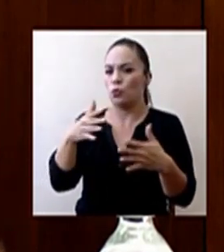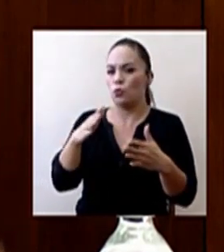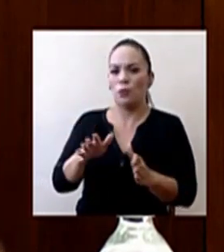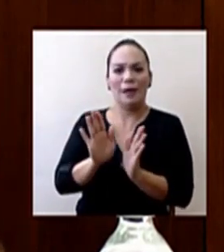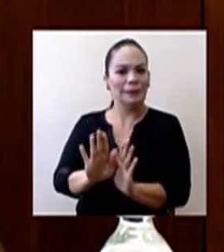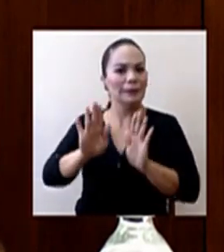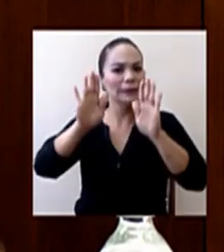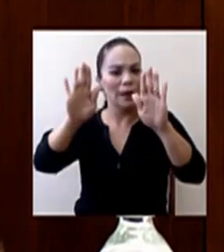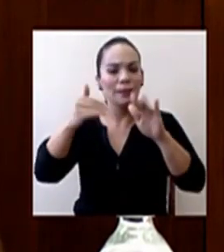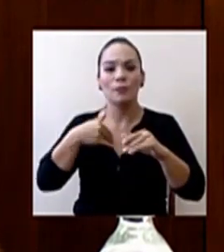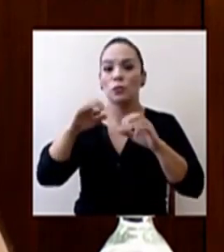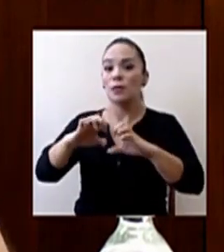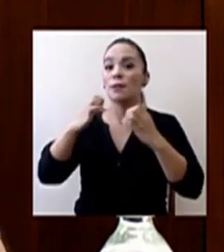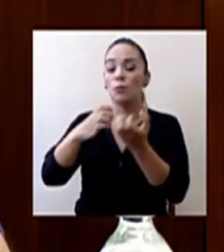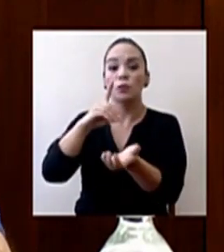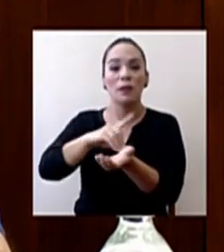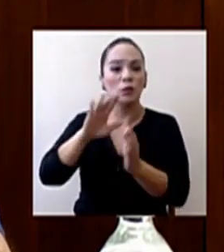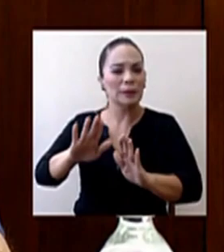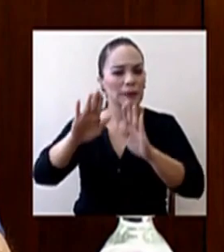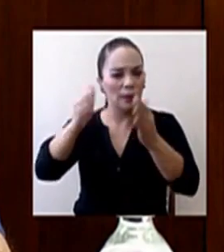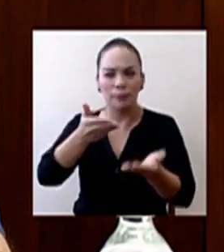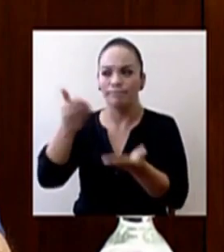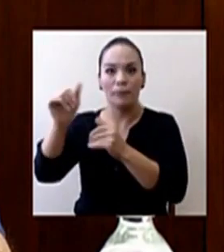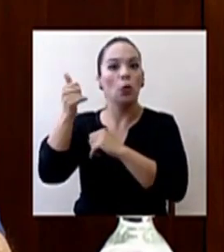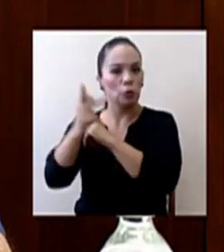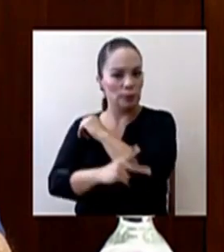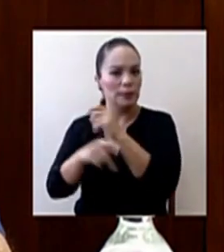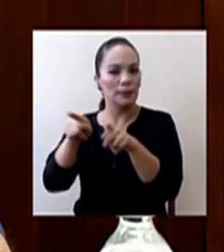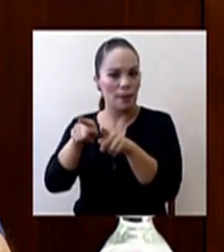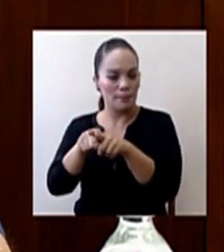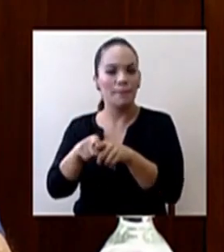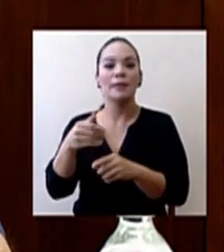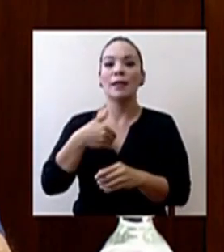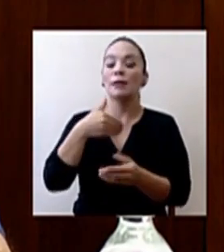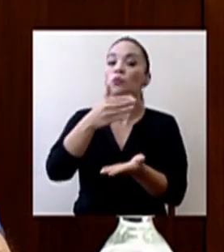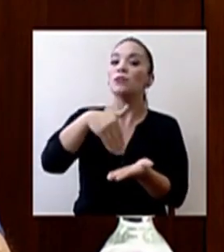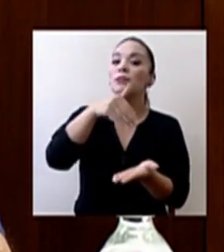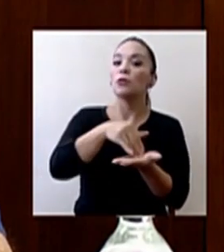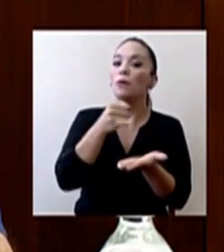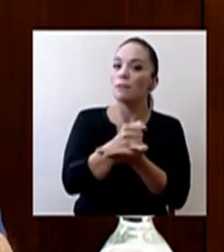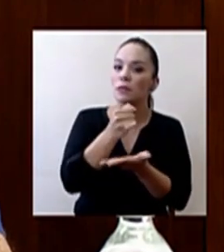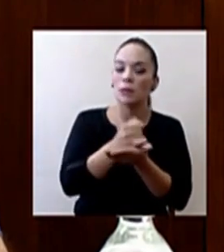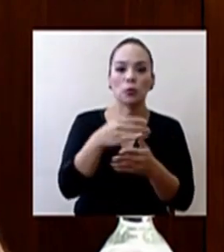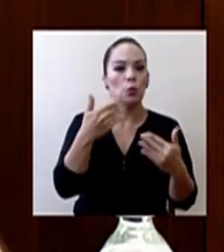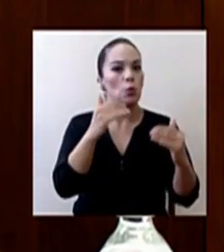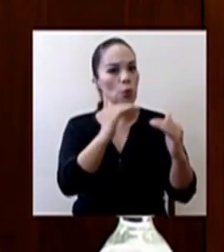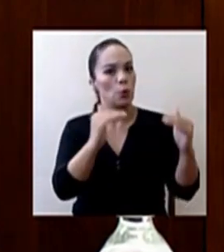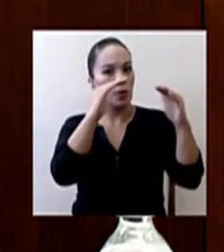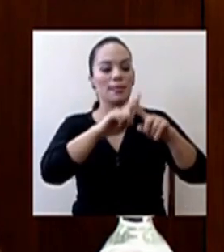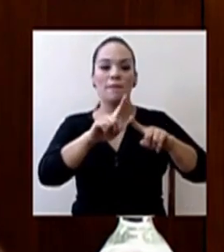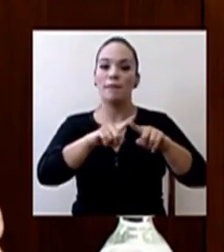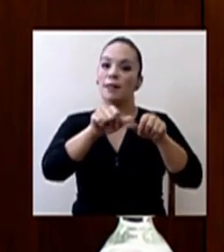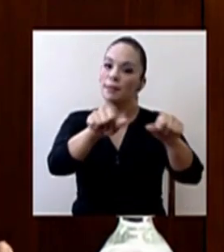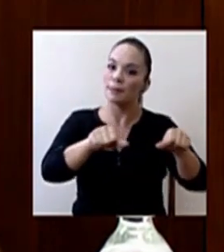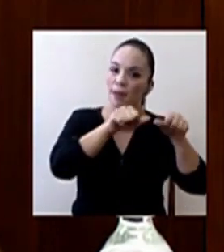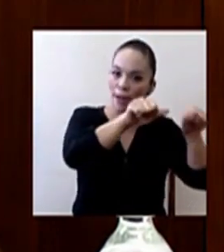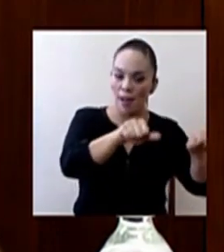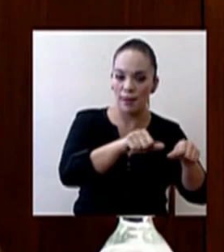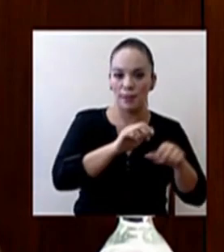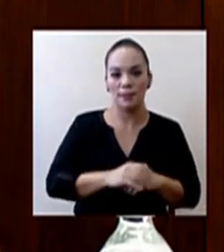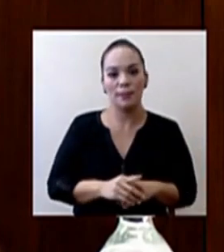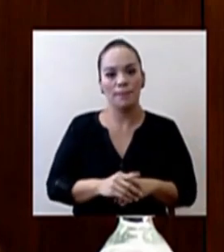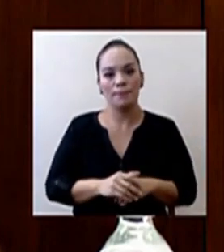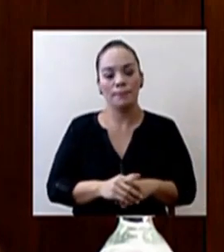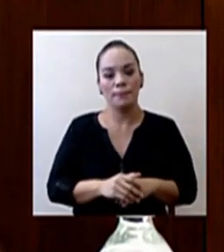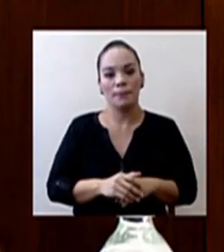exportación, equipos médicos. Tenemos centros de investigación de punta en diferentes áreas. Y eso tiene que